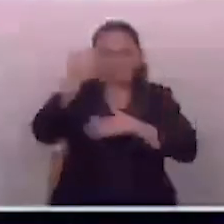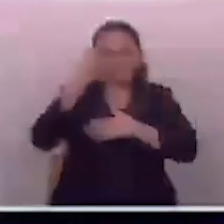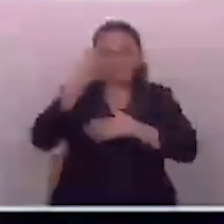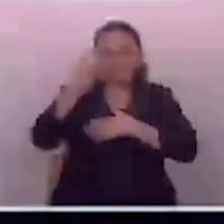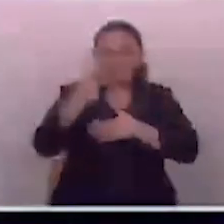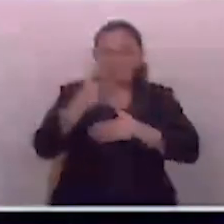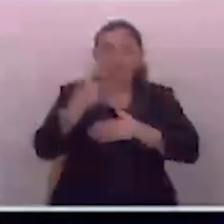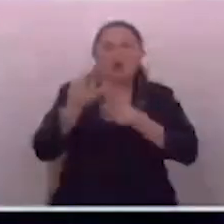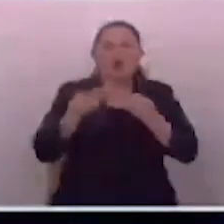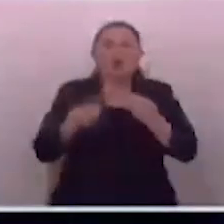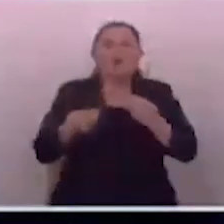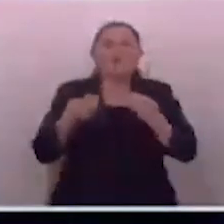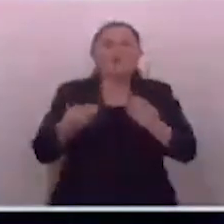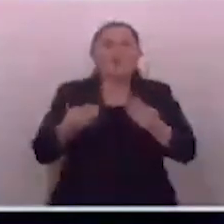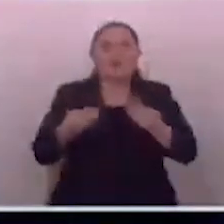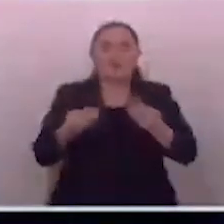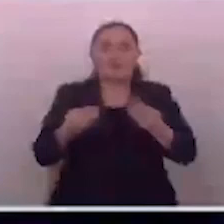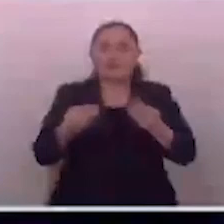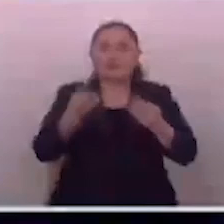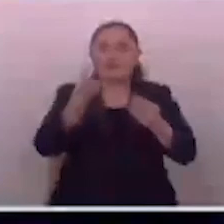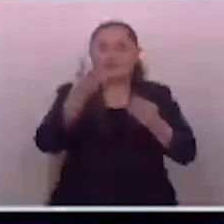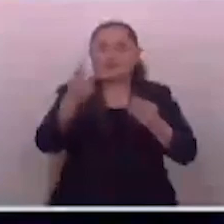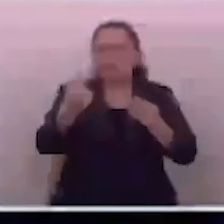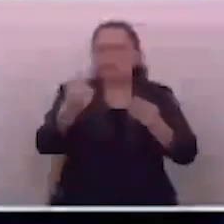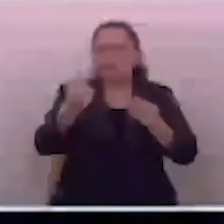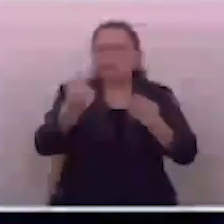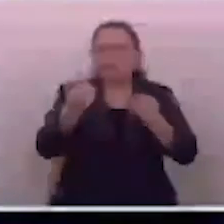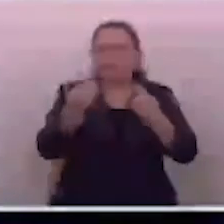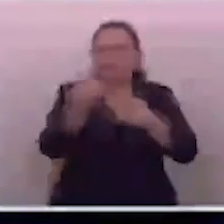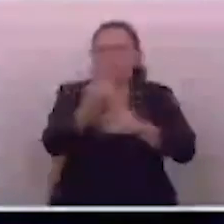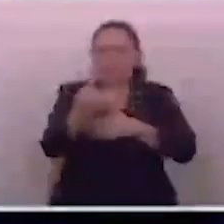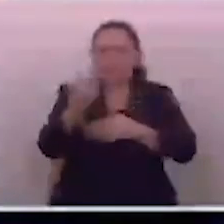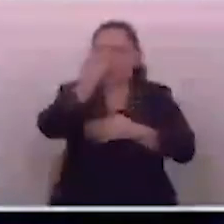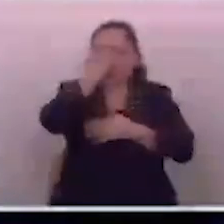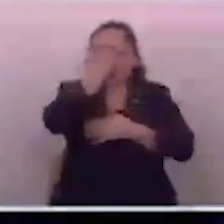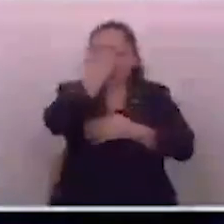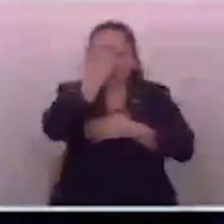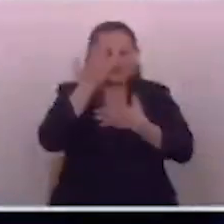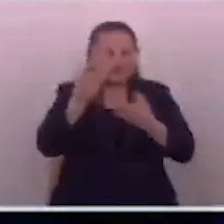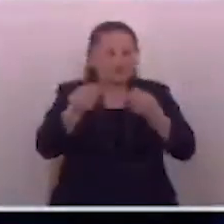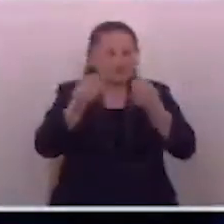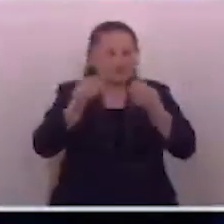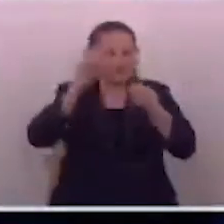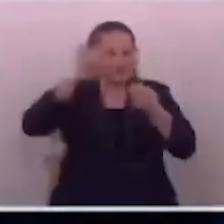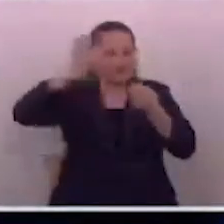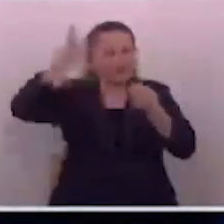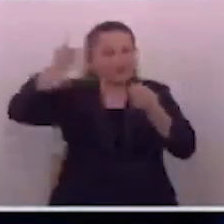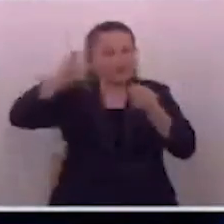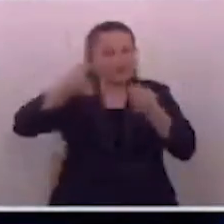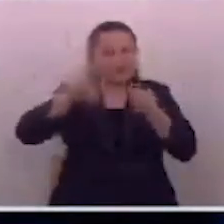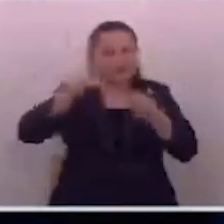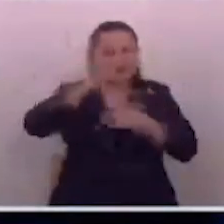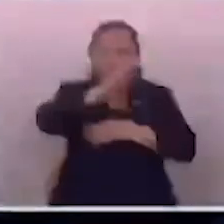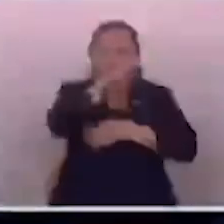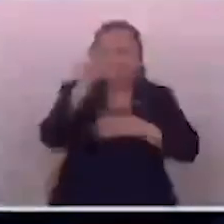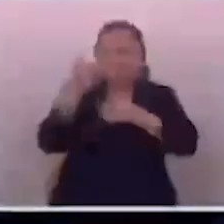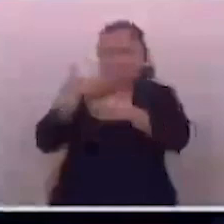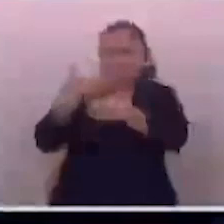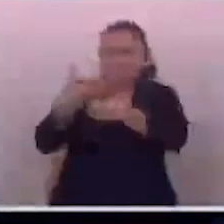cómo esa cantidad de sinvergüenzadas que habla el partido de FMLN,